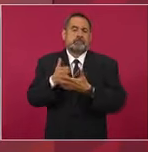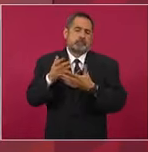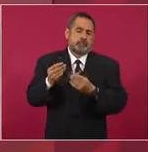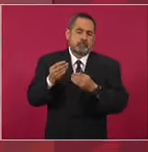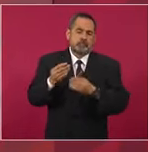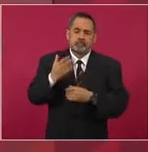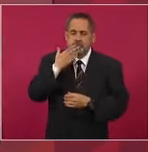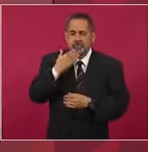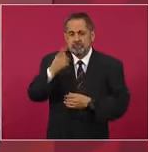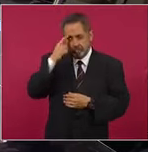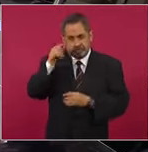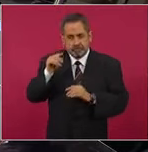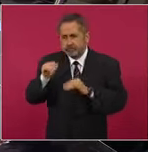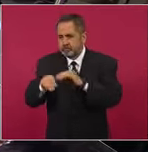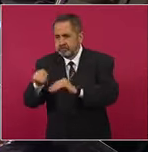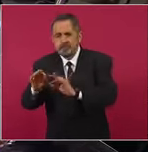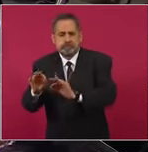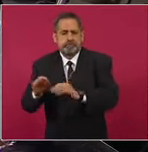Antes